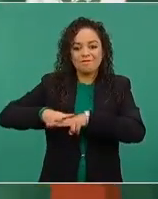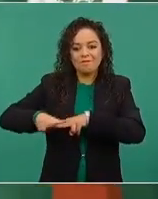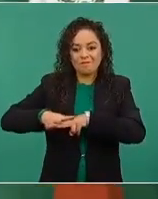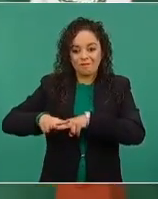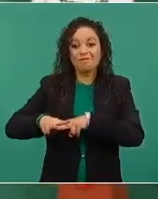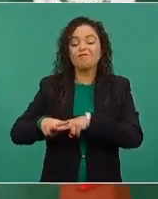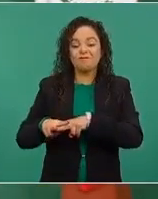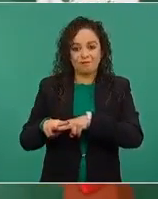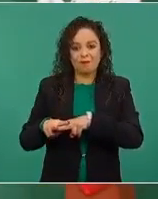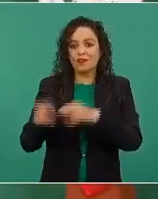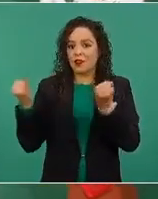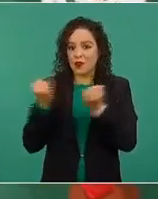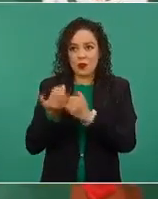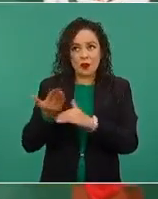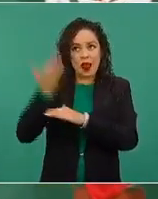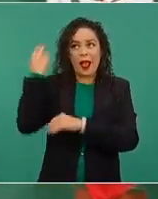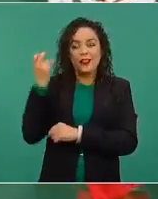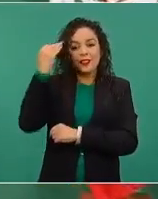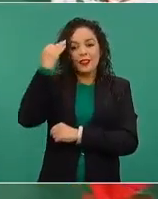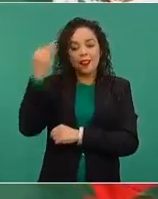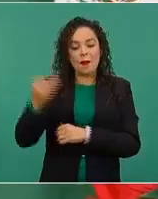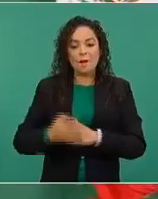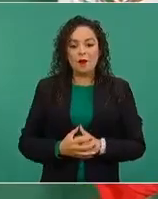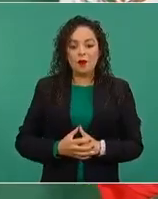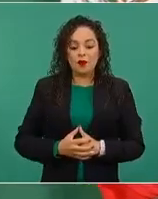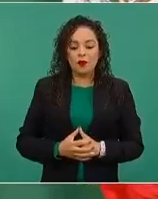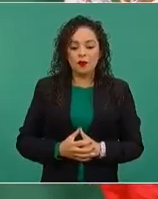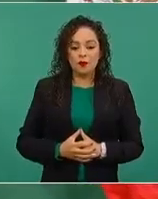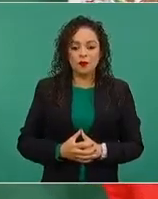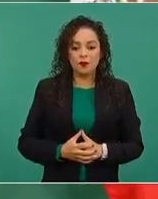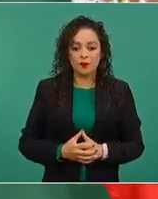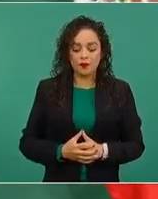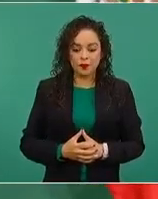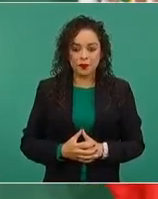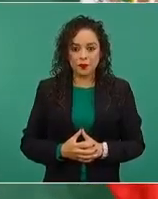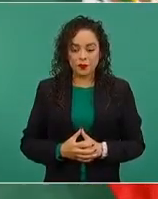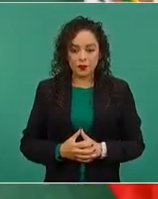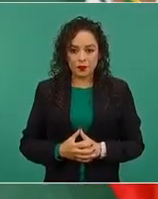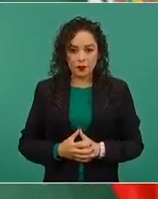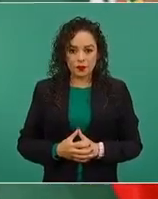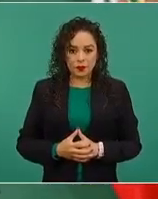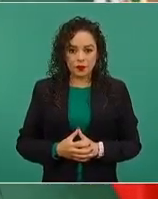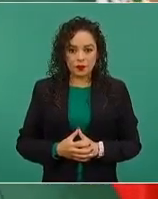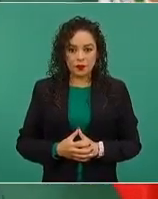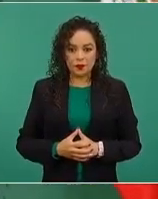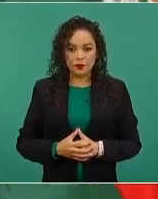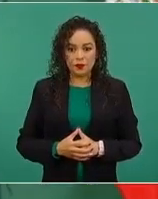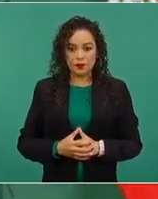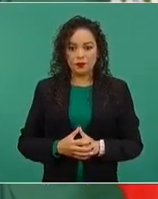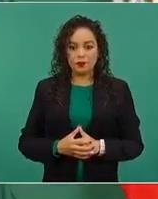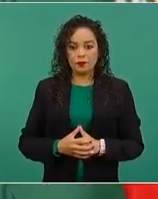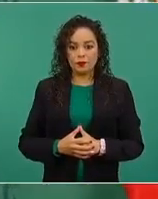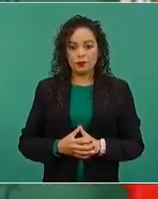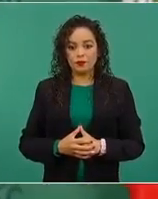escenificarse